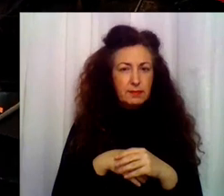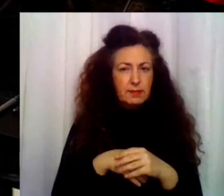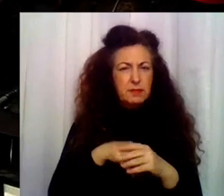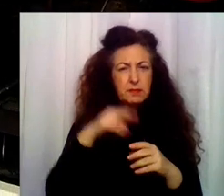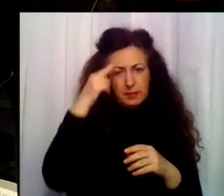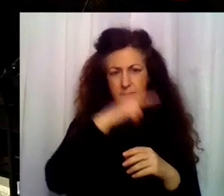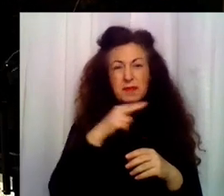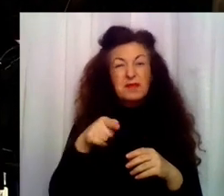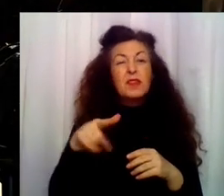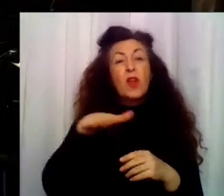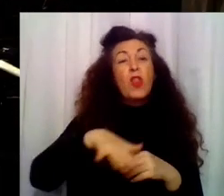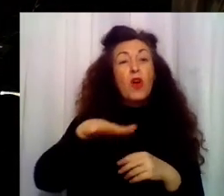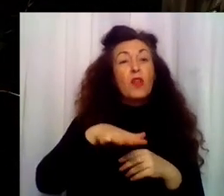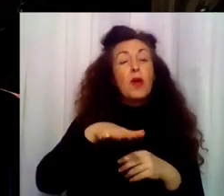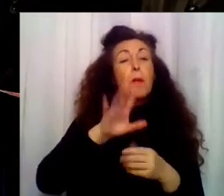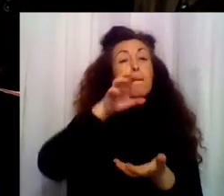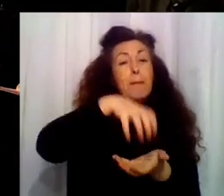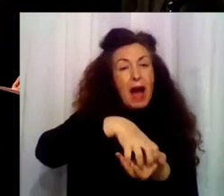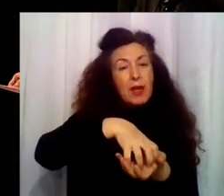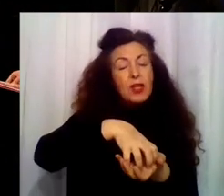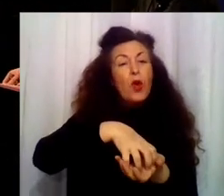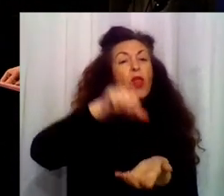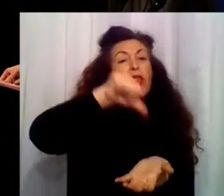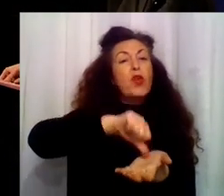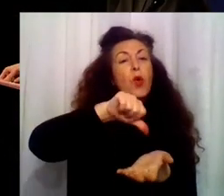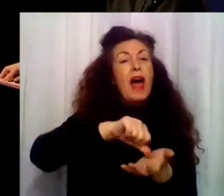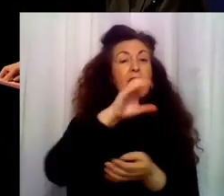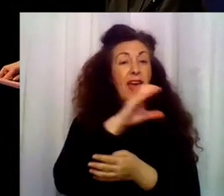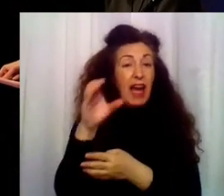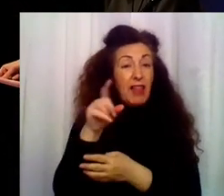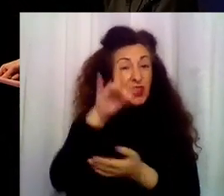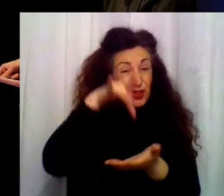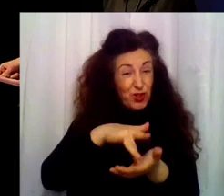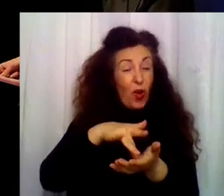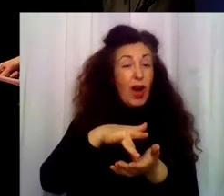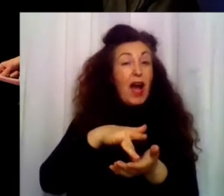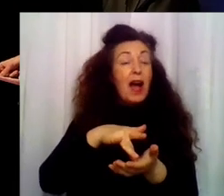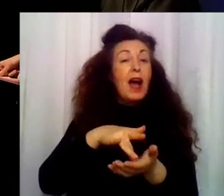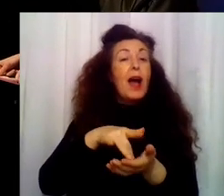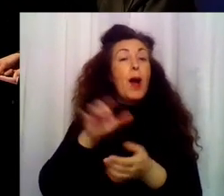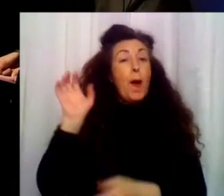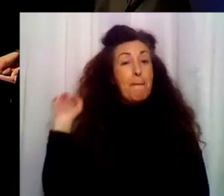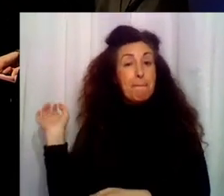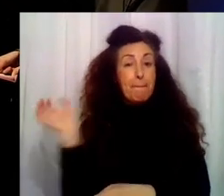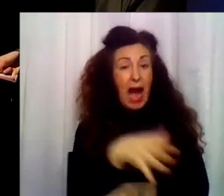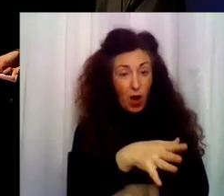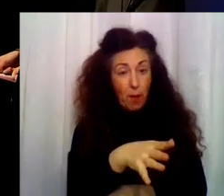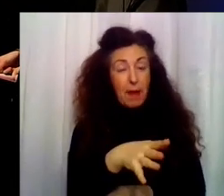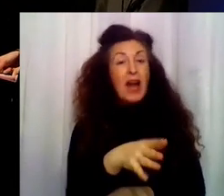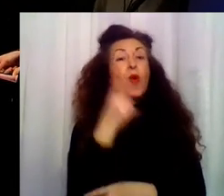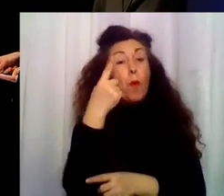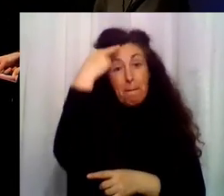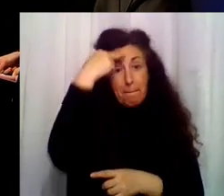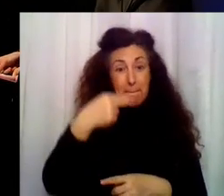Ha ocurrido en el pabellón multiusos Ciudad de Cáceres, donde se jugaba el partido de bala humano de la Liga Interregional Infantil. Un padre